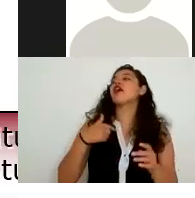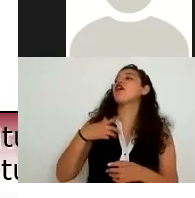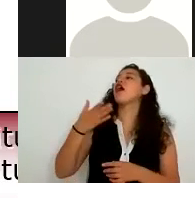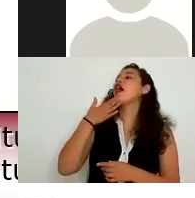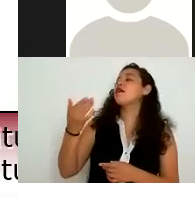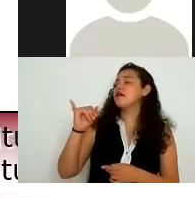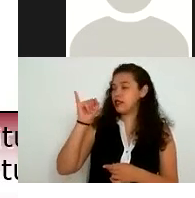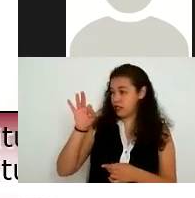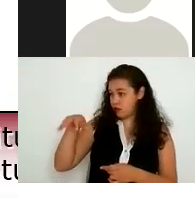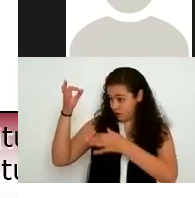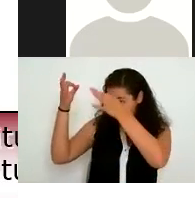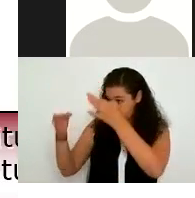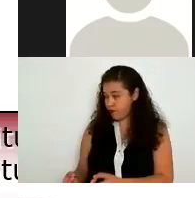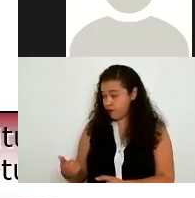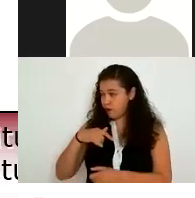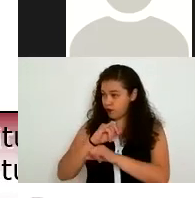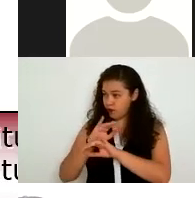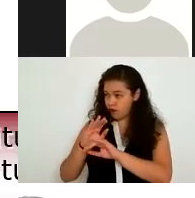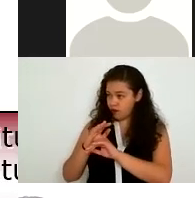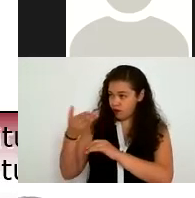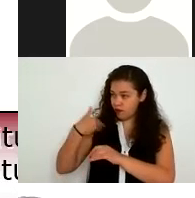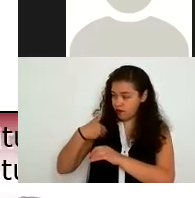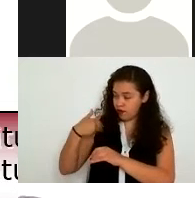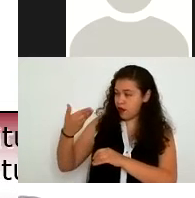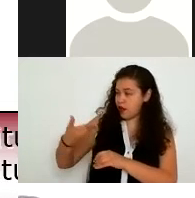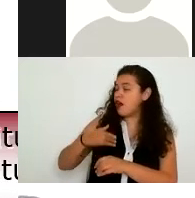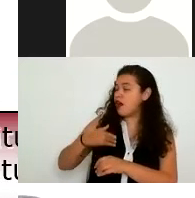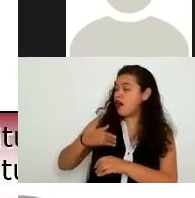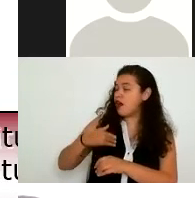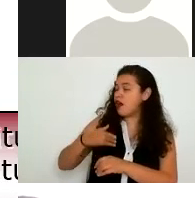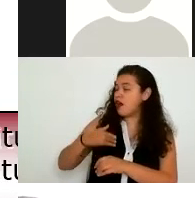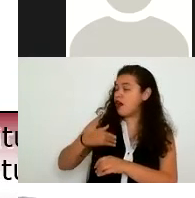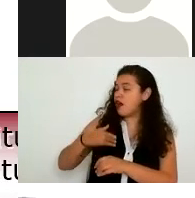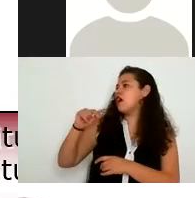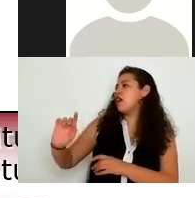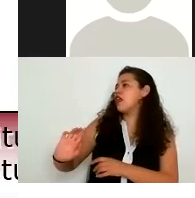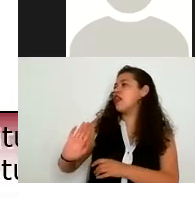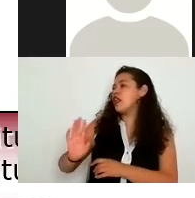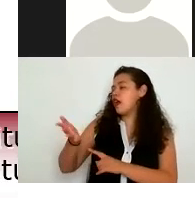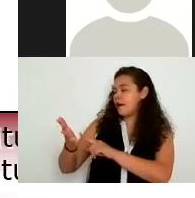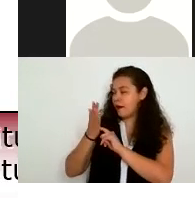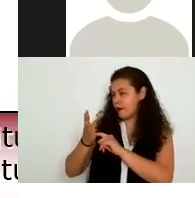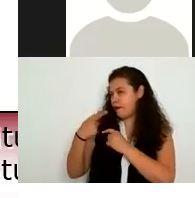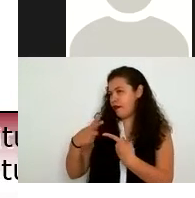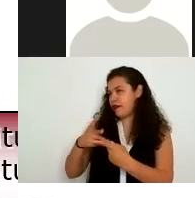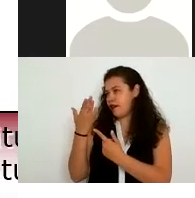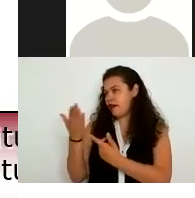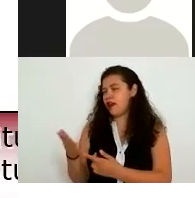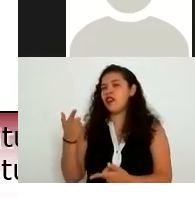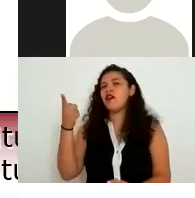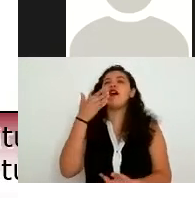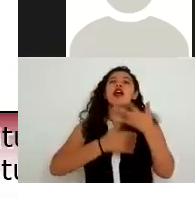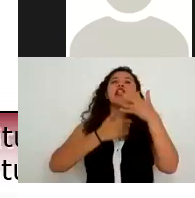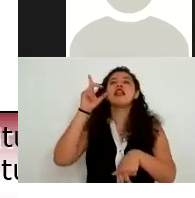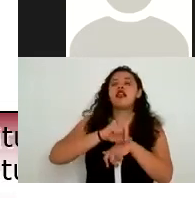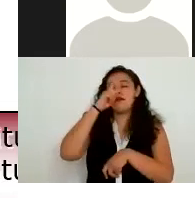si procede tu solicitud y que tú me demostraste que si eres tal persona tienes 15 días para ejercer ese derecho para